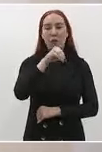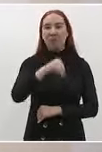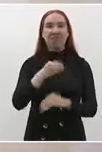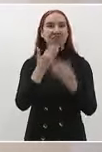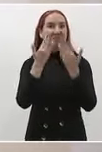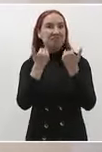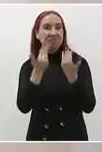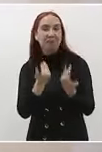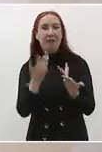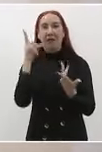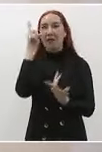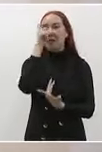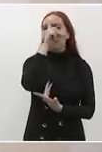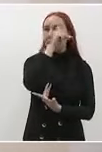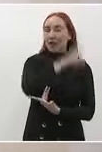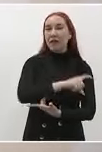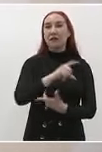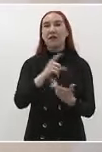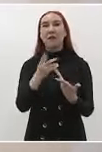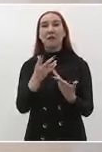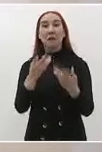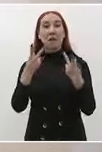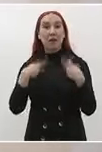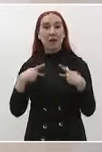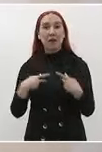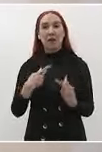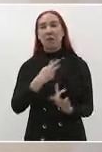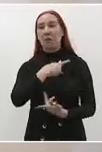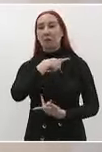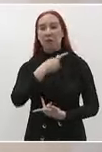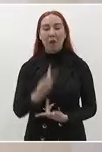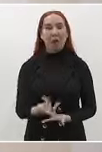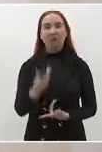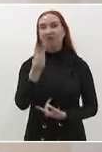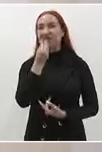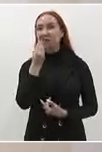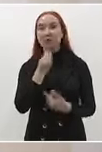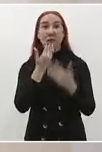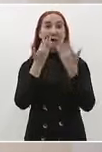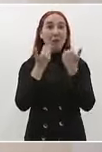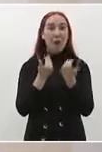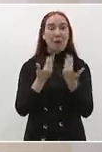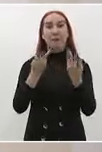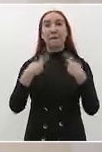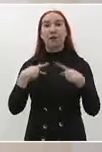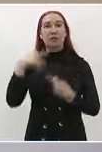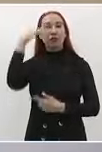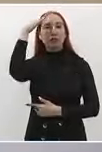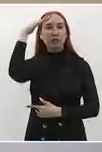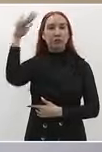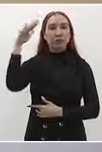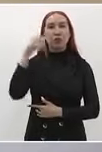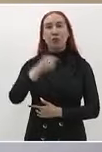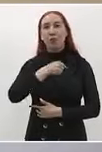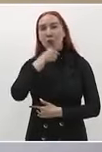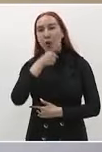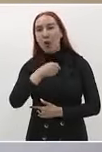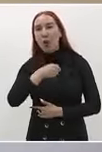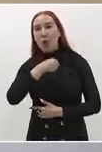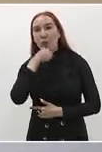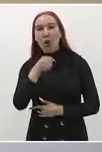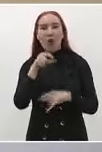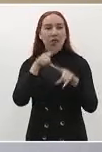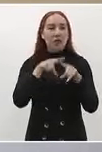edad viviendo con menos de 30 pesos diarios, algunas de 60 o 70 años mendigando en las